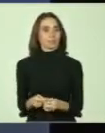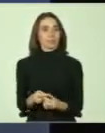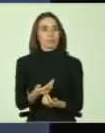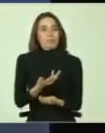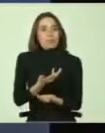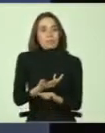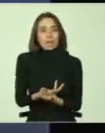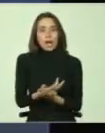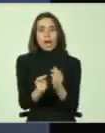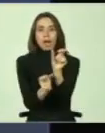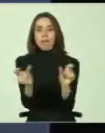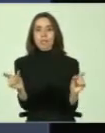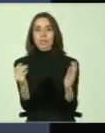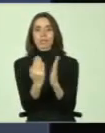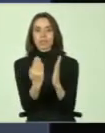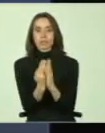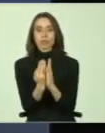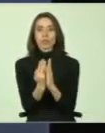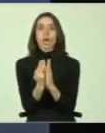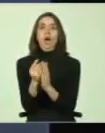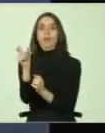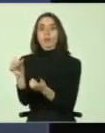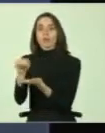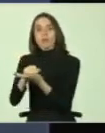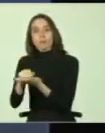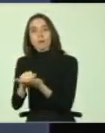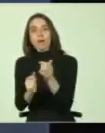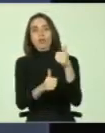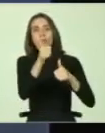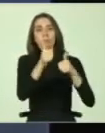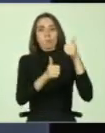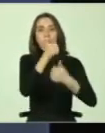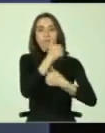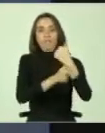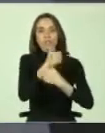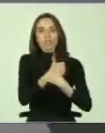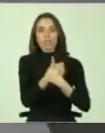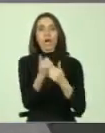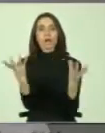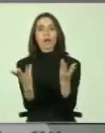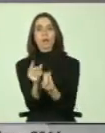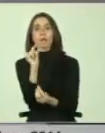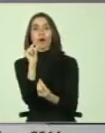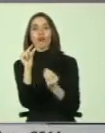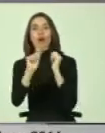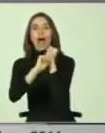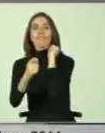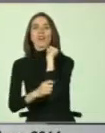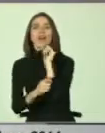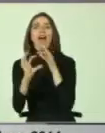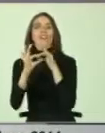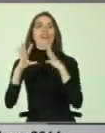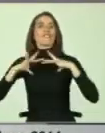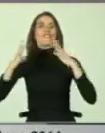Hay estudiantes, empleados, profesionales, felizmente muy pocos abogados, casi ninguno,